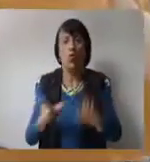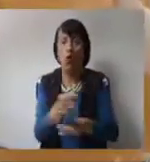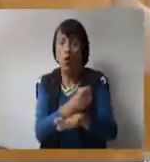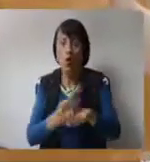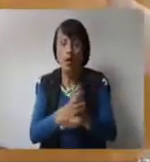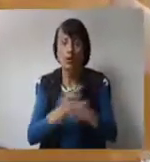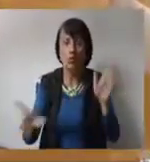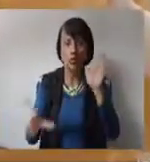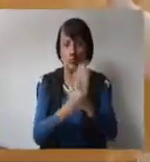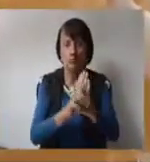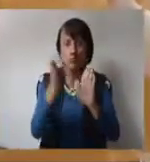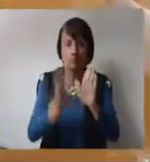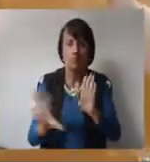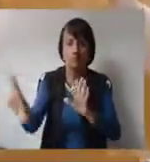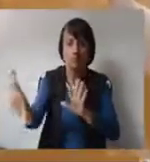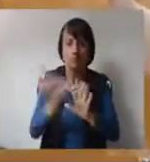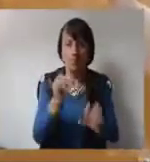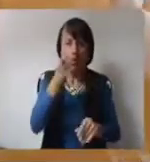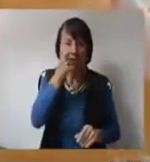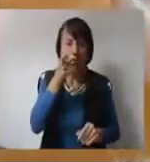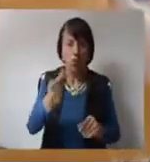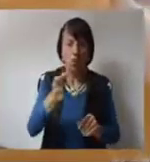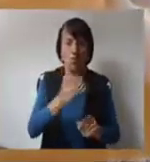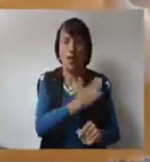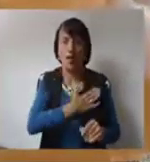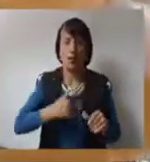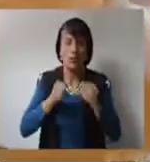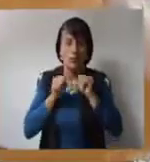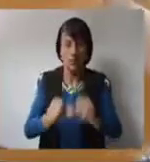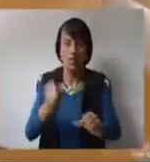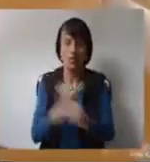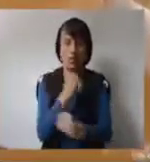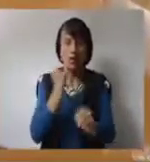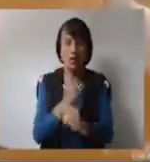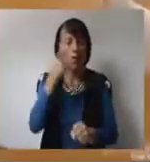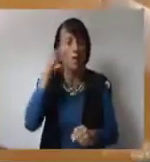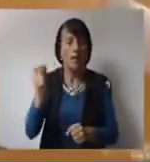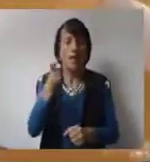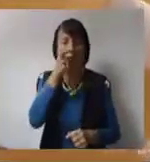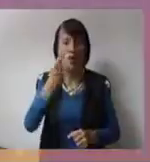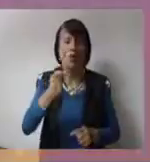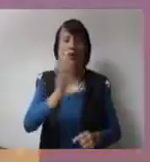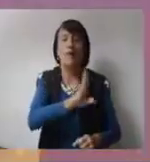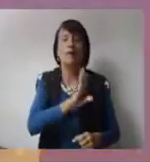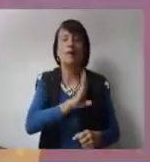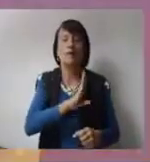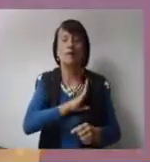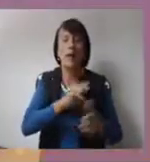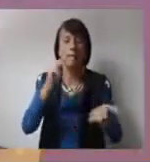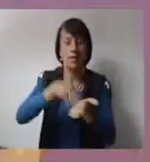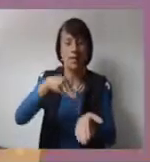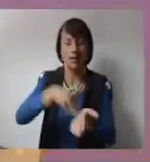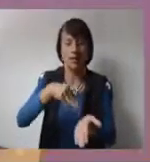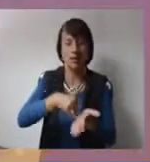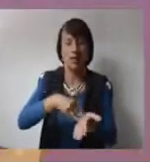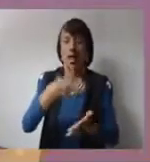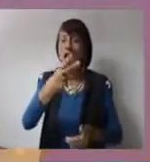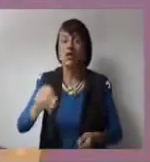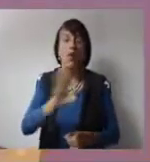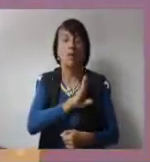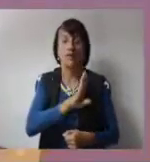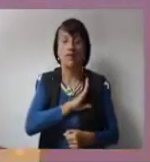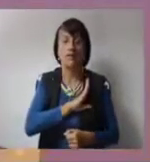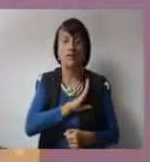gobernación porque somos un gobierno legitimamente elegido por el pueblo y queremos seguir trabajando para el pueblo. Esto le pertenece a los